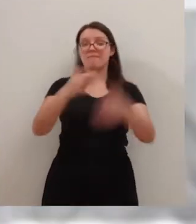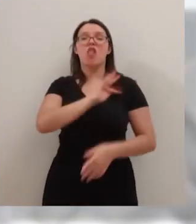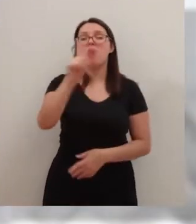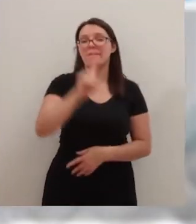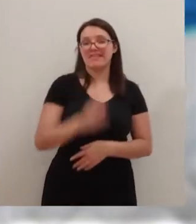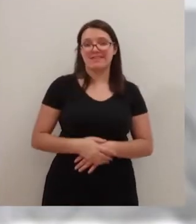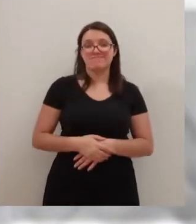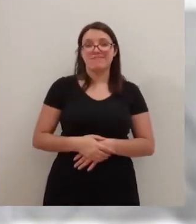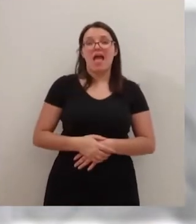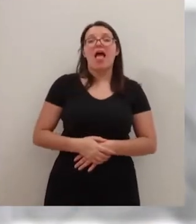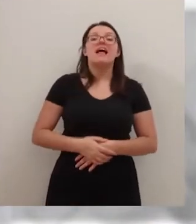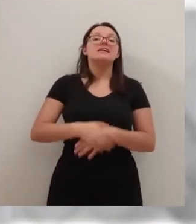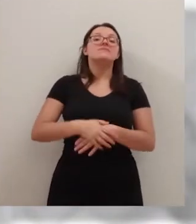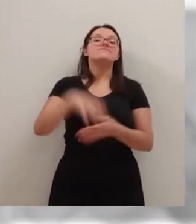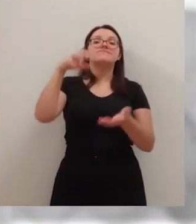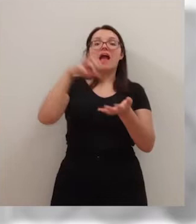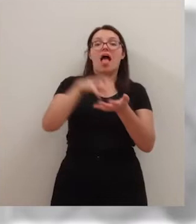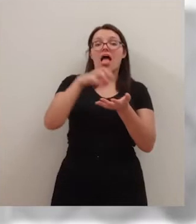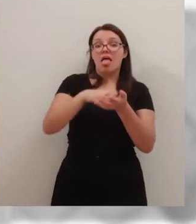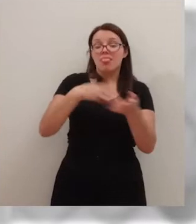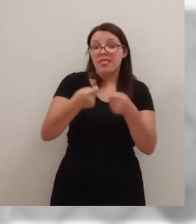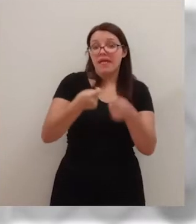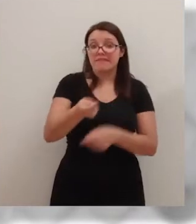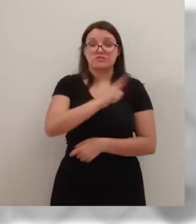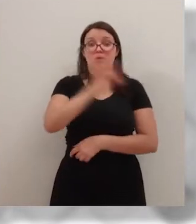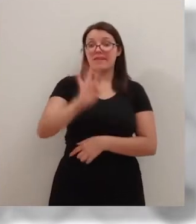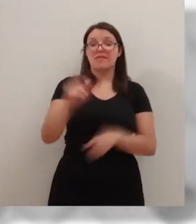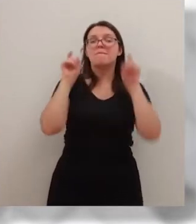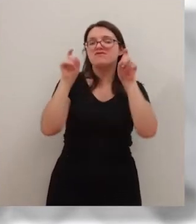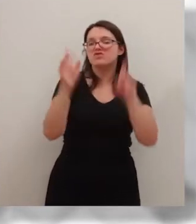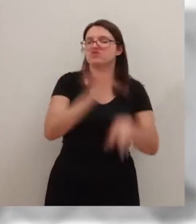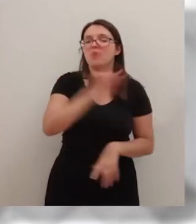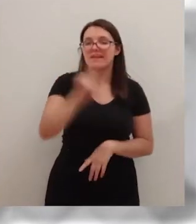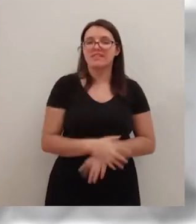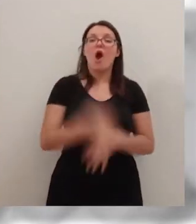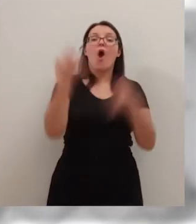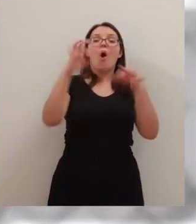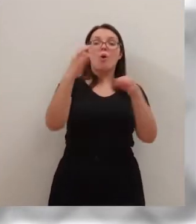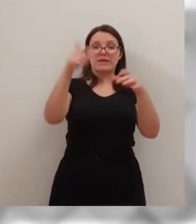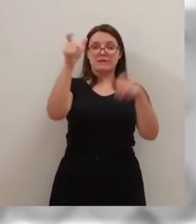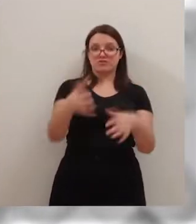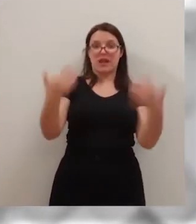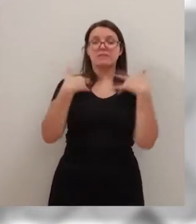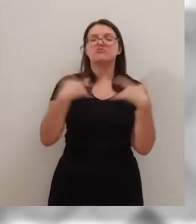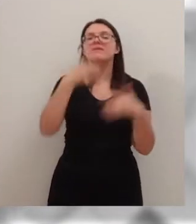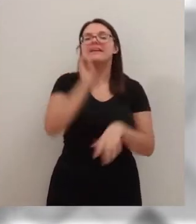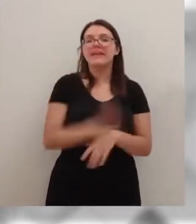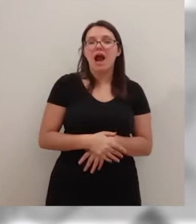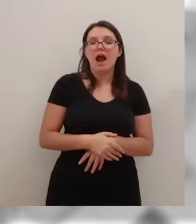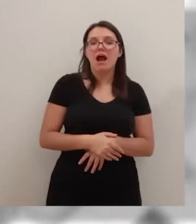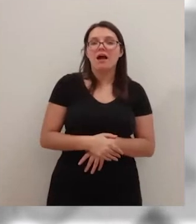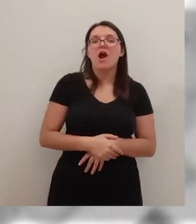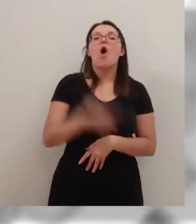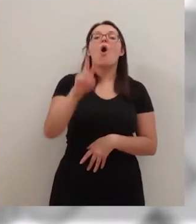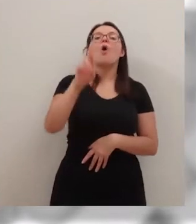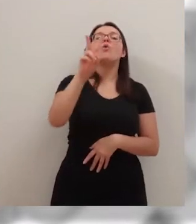se merecen y que por supuesto no se merecen tampoco los profesores y que tiene un único responsable y que es el Ejecutivo Andreu y